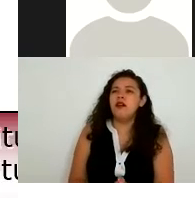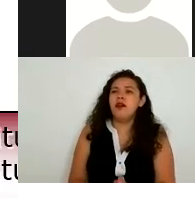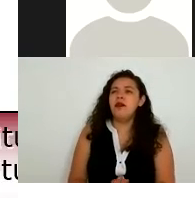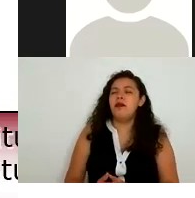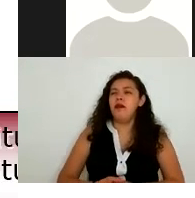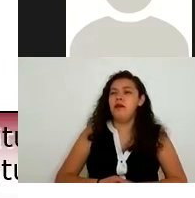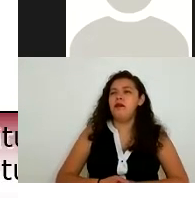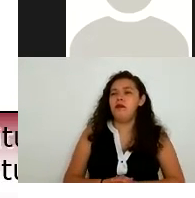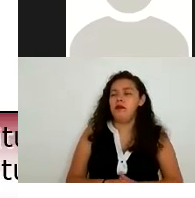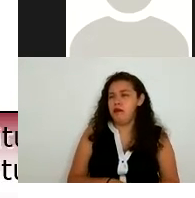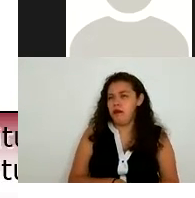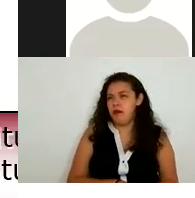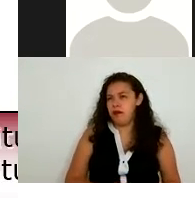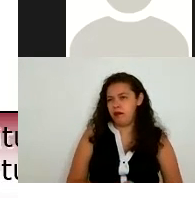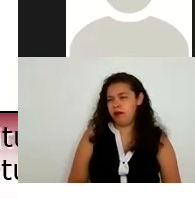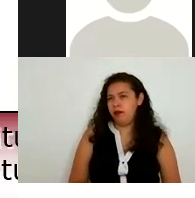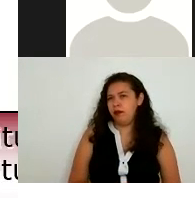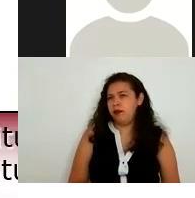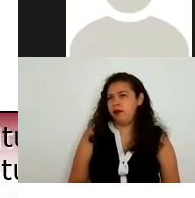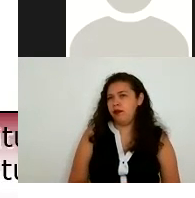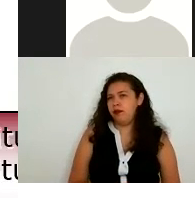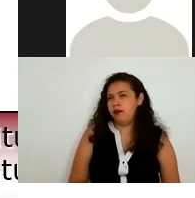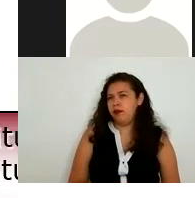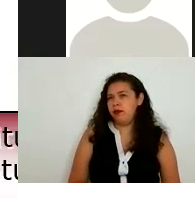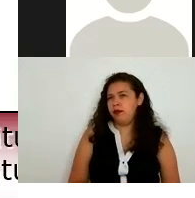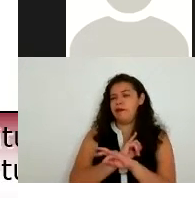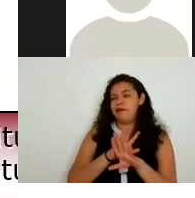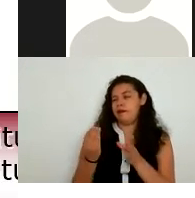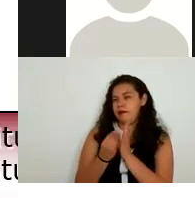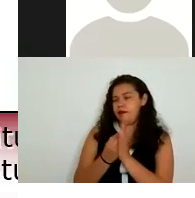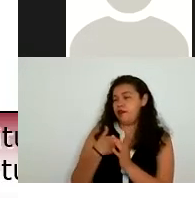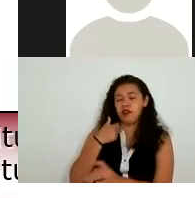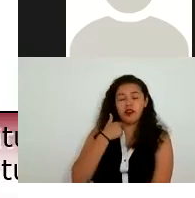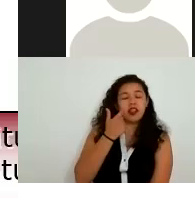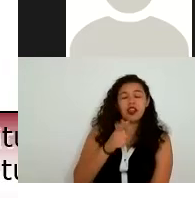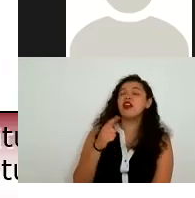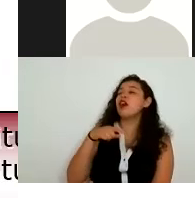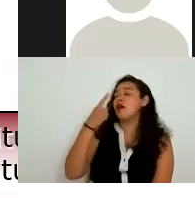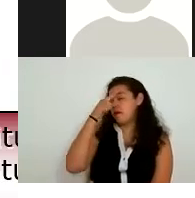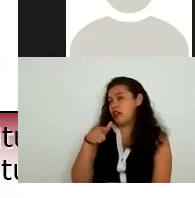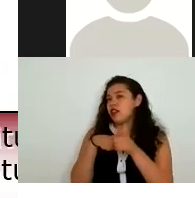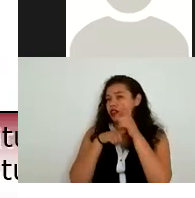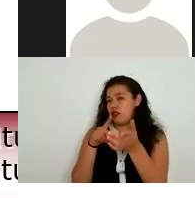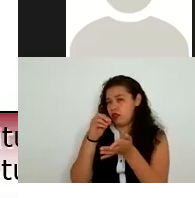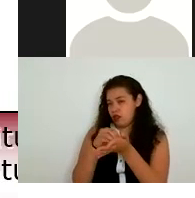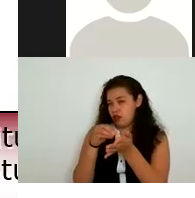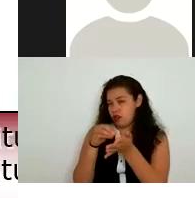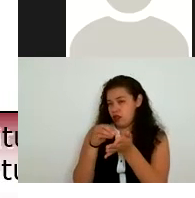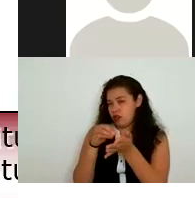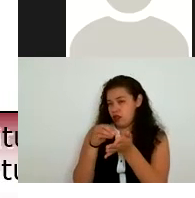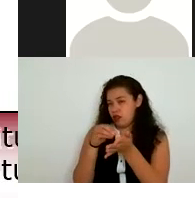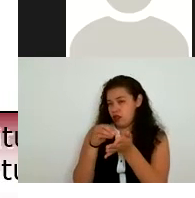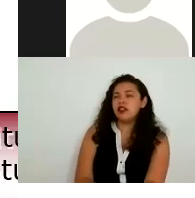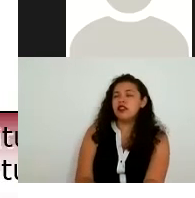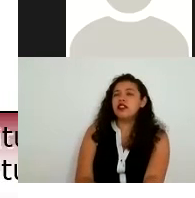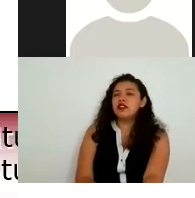pues ya no quiero que utilices mis datos personales aun cuando todavía siguen vigentes en este caso las